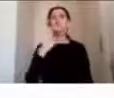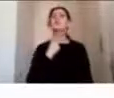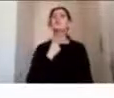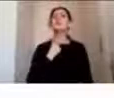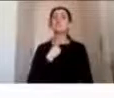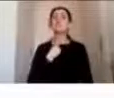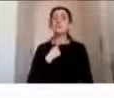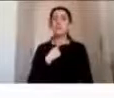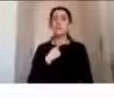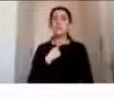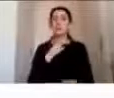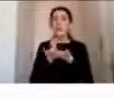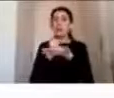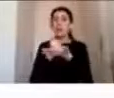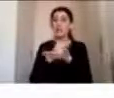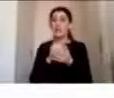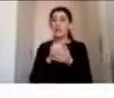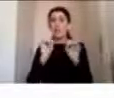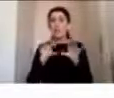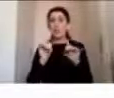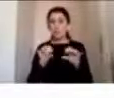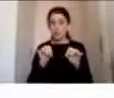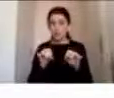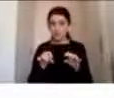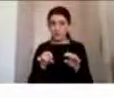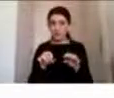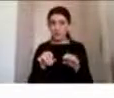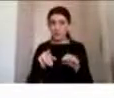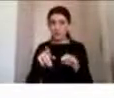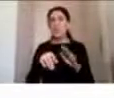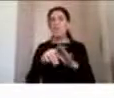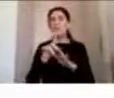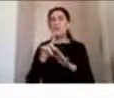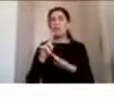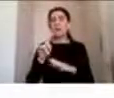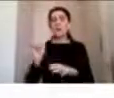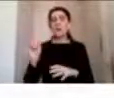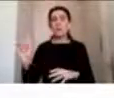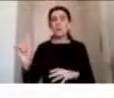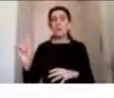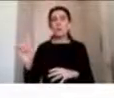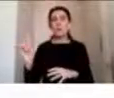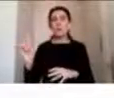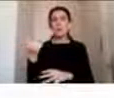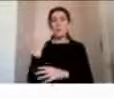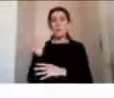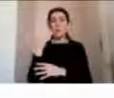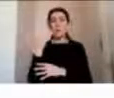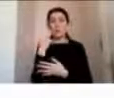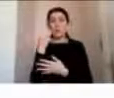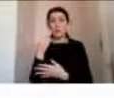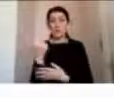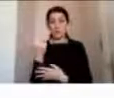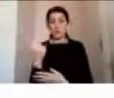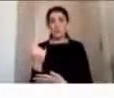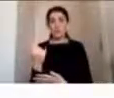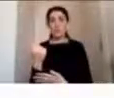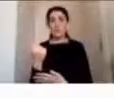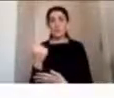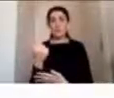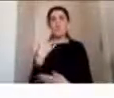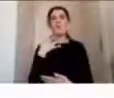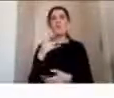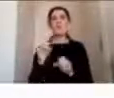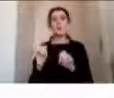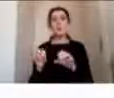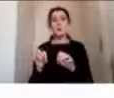estrategias de educación y capacitación, principalmente en primer auxilio, ¿y por qué? ¿Por qué yo digo que podemos realizar capacitación en primer auxilio?